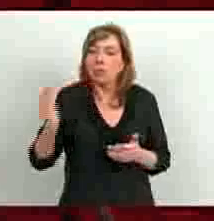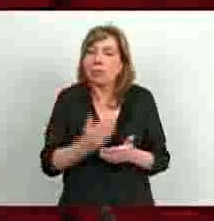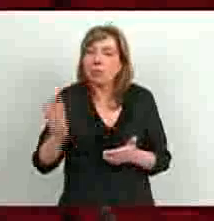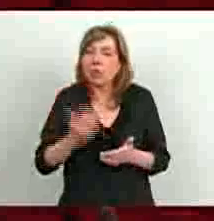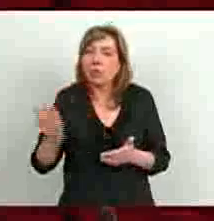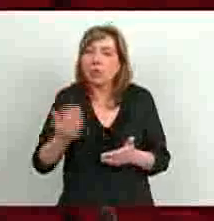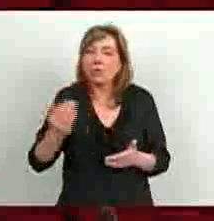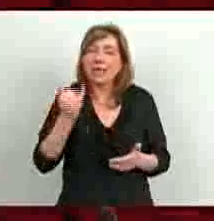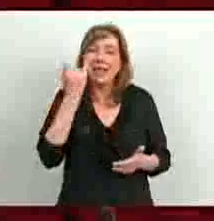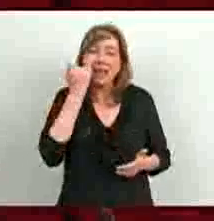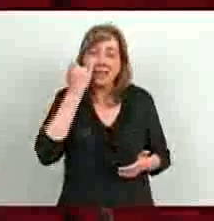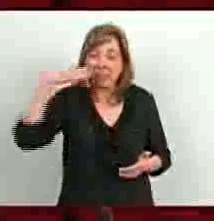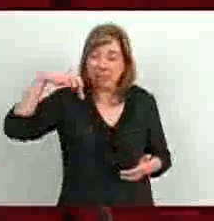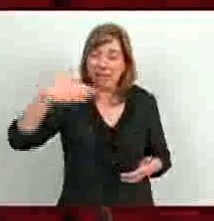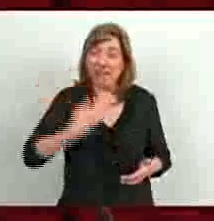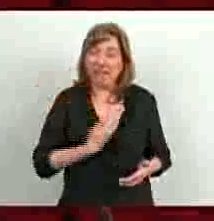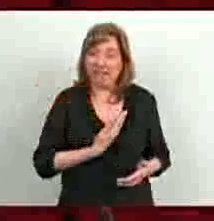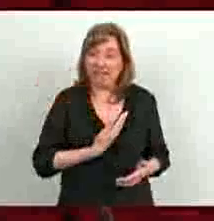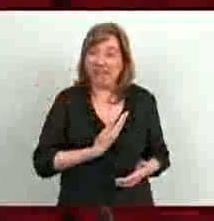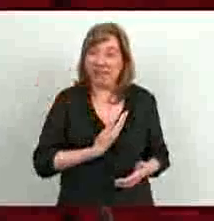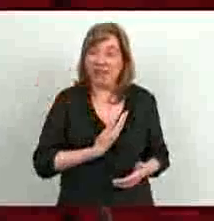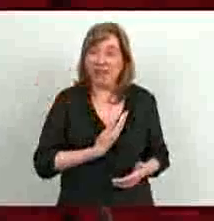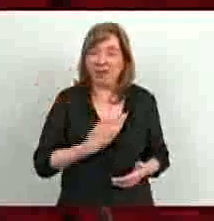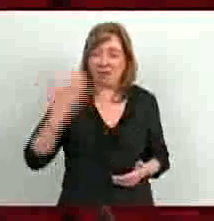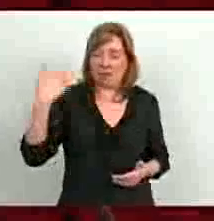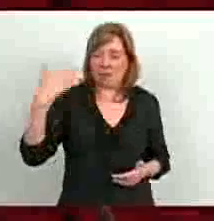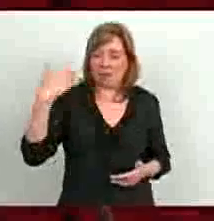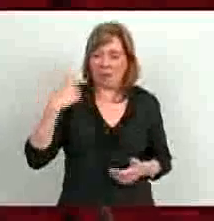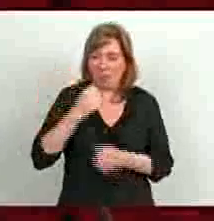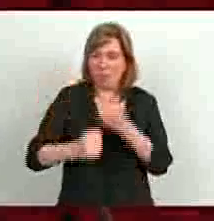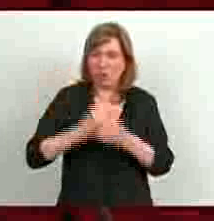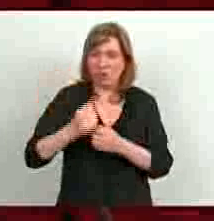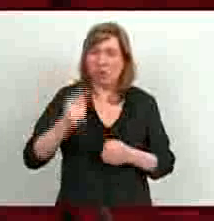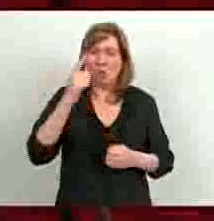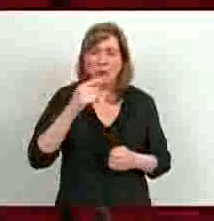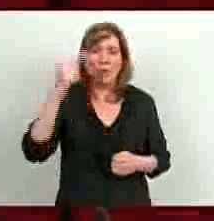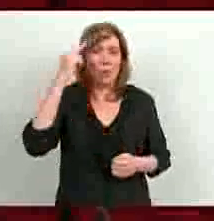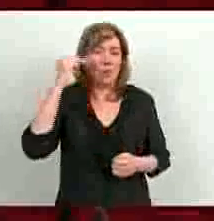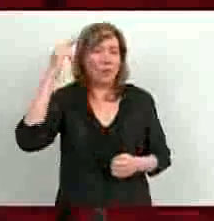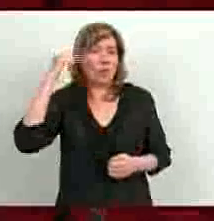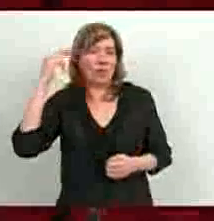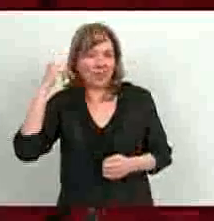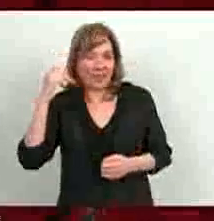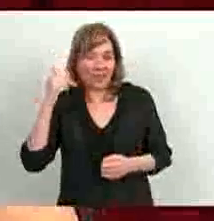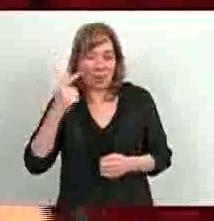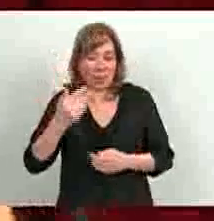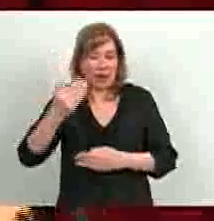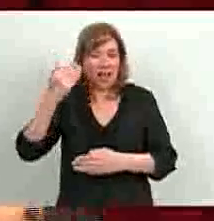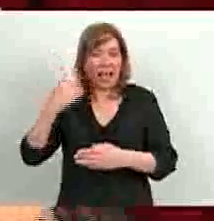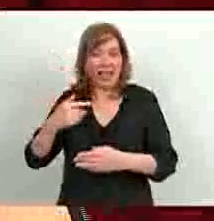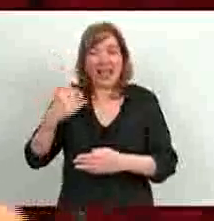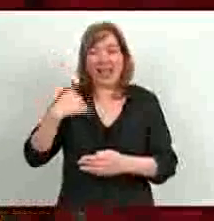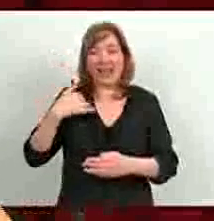de YPF se dio en el año 1999. El año anterior había sido